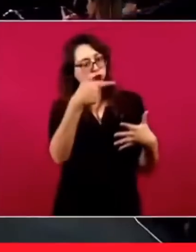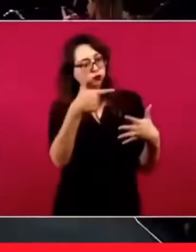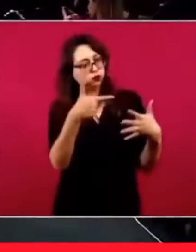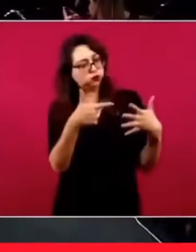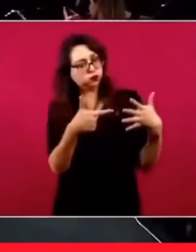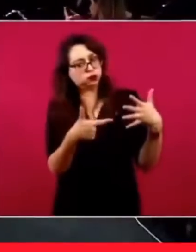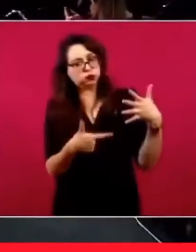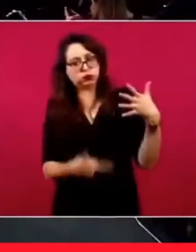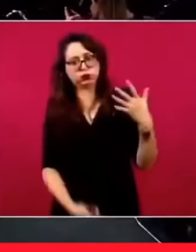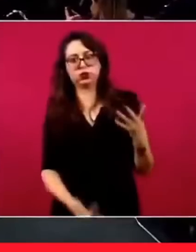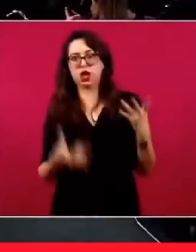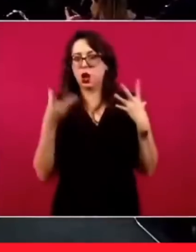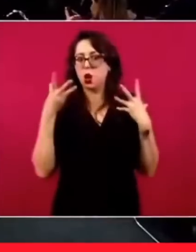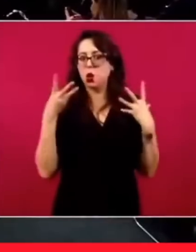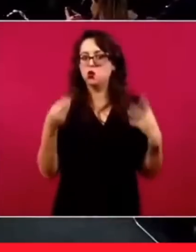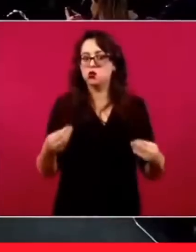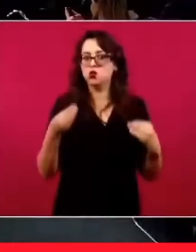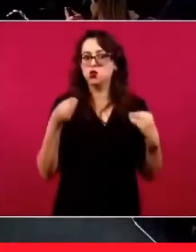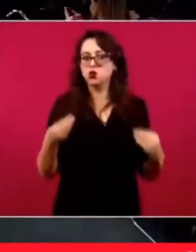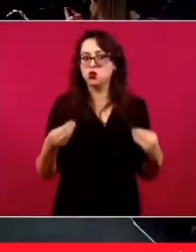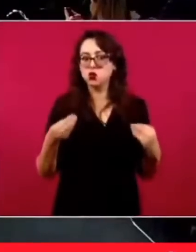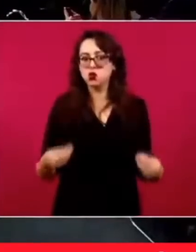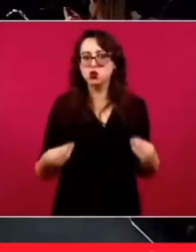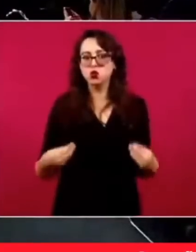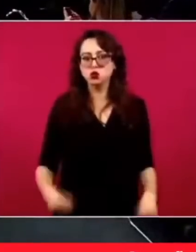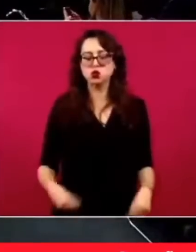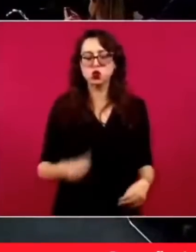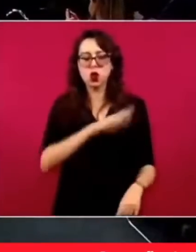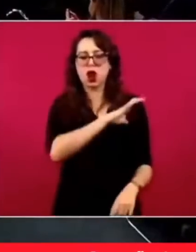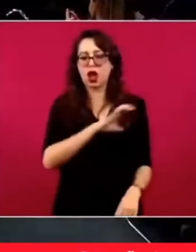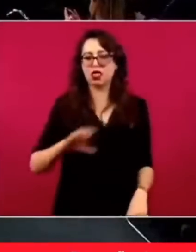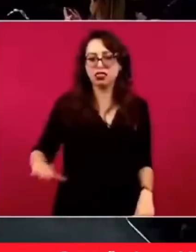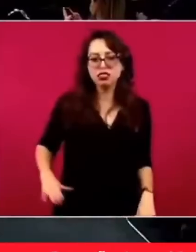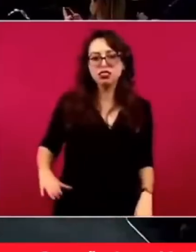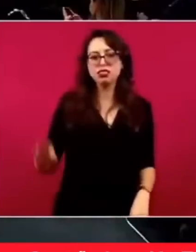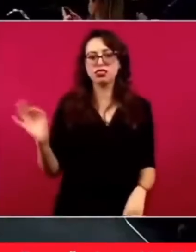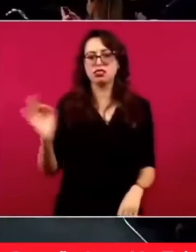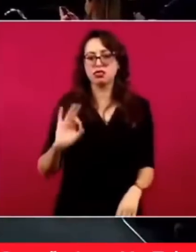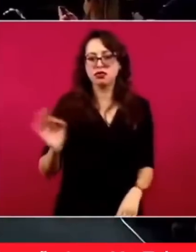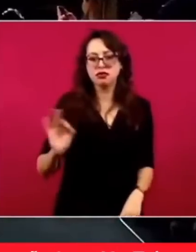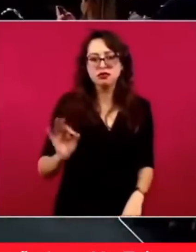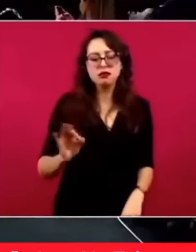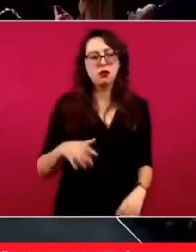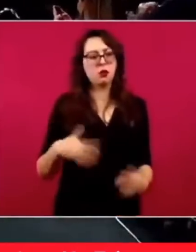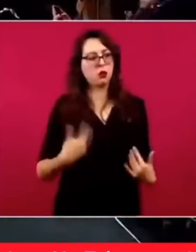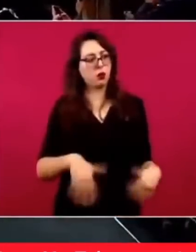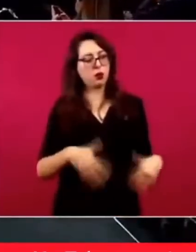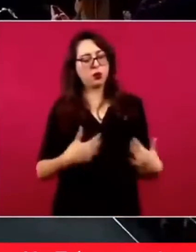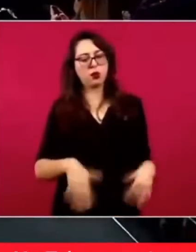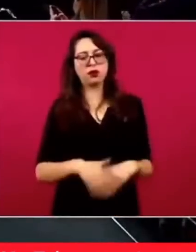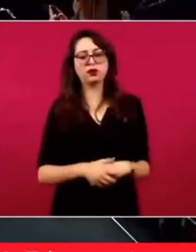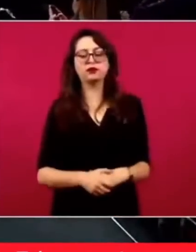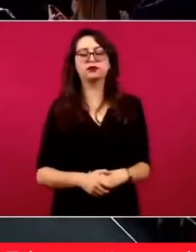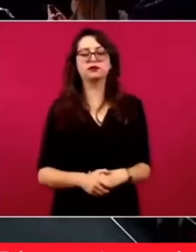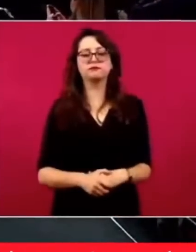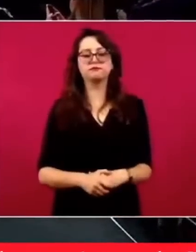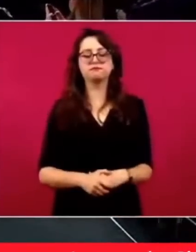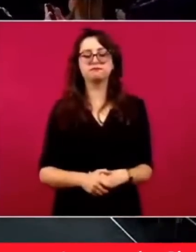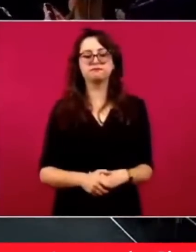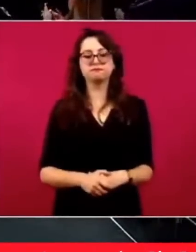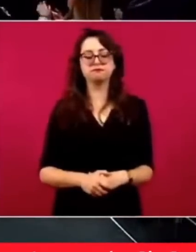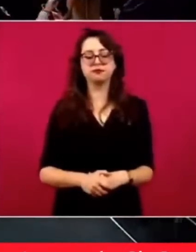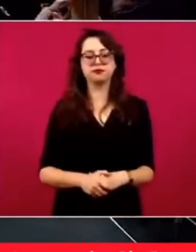bloque conservador. Agustín Cárcens,